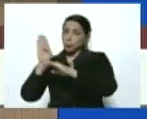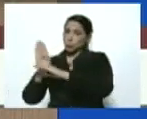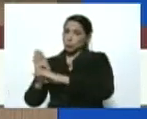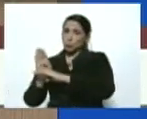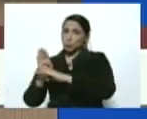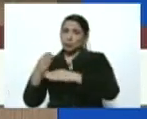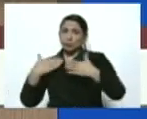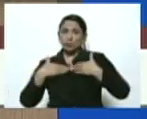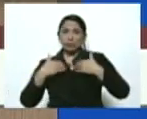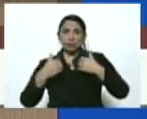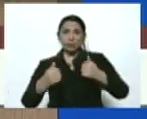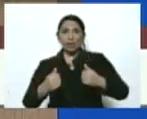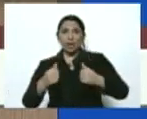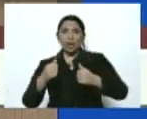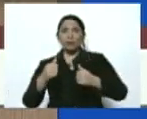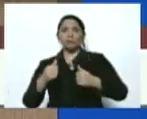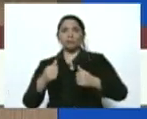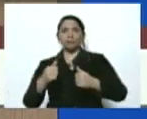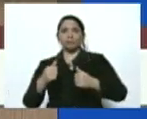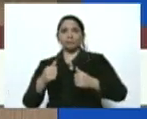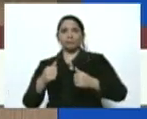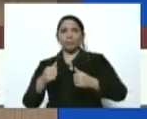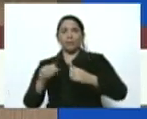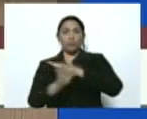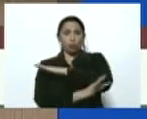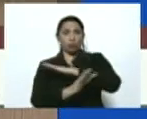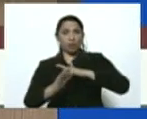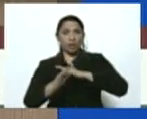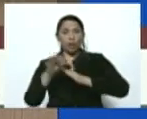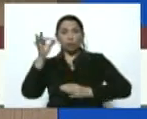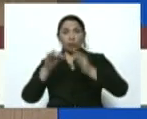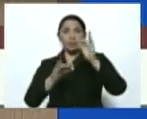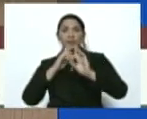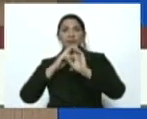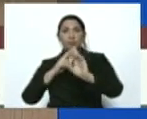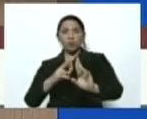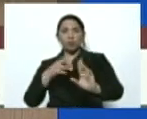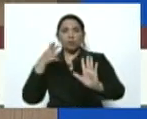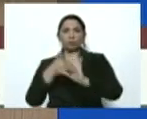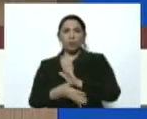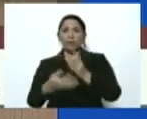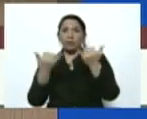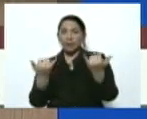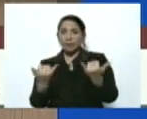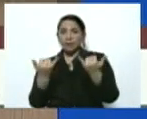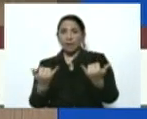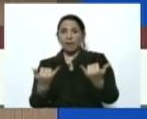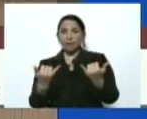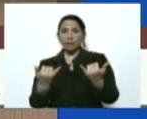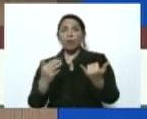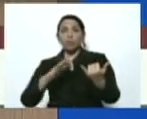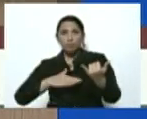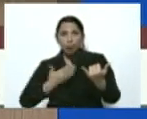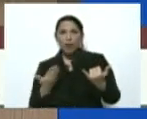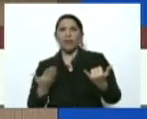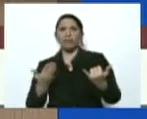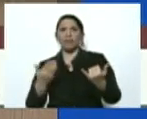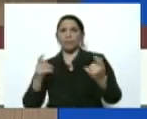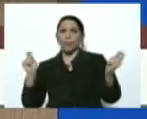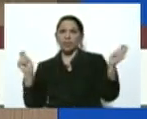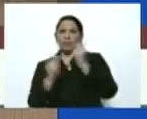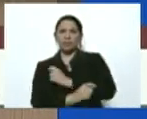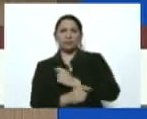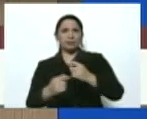frontera justamente responde a esas realidades circundantes que pueden convertirse en una verdadera amenaza